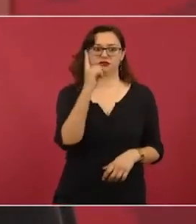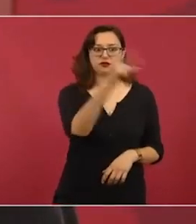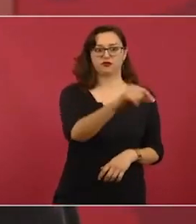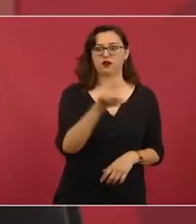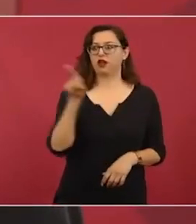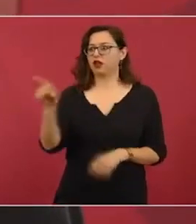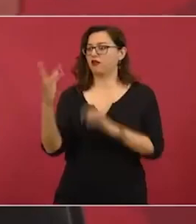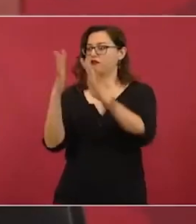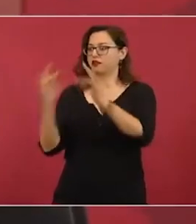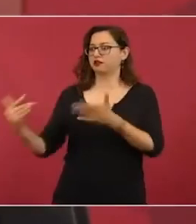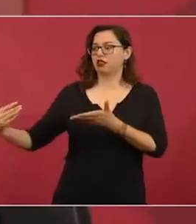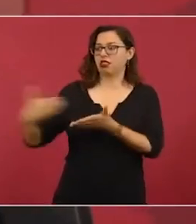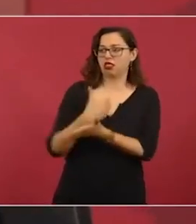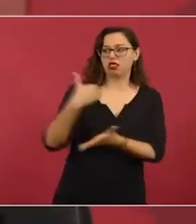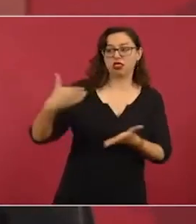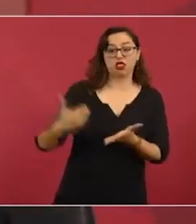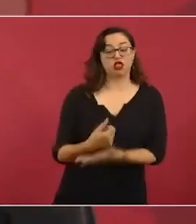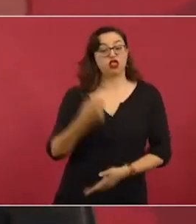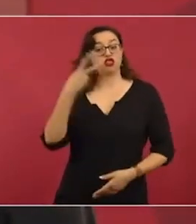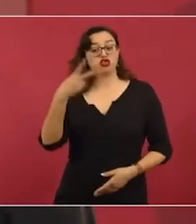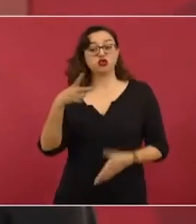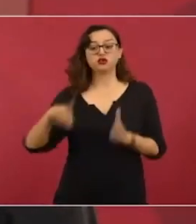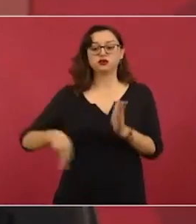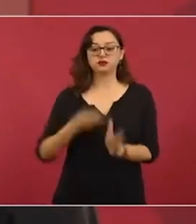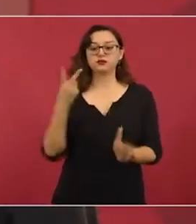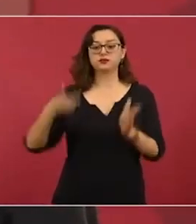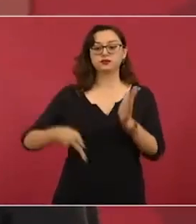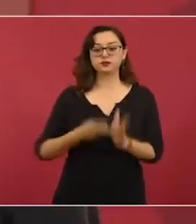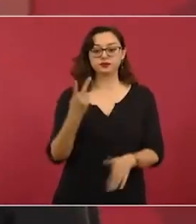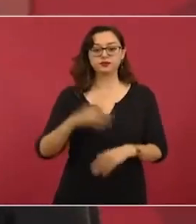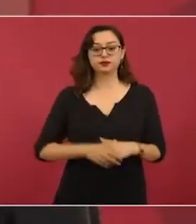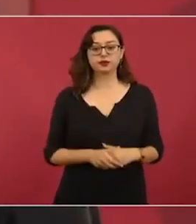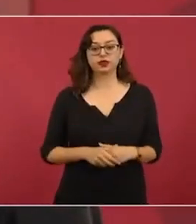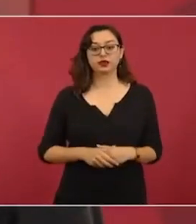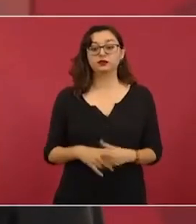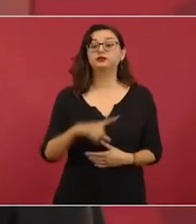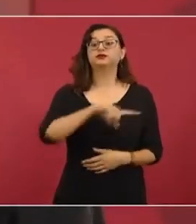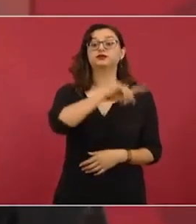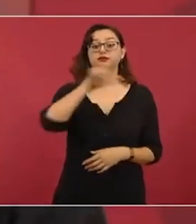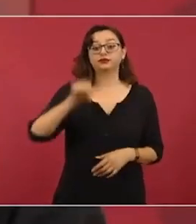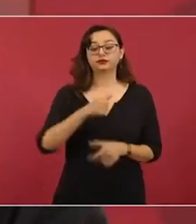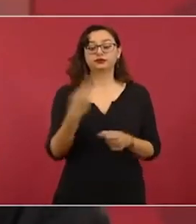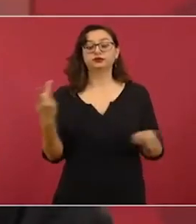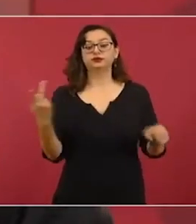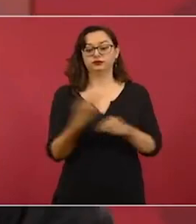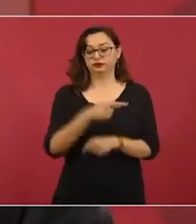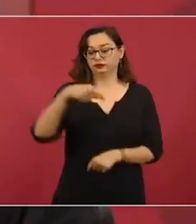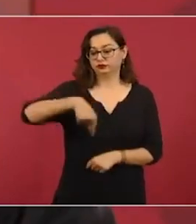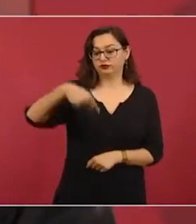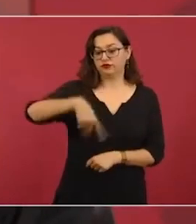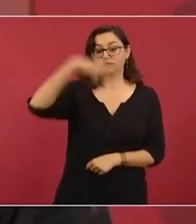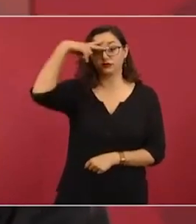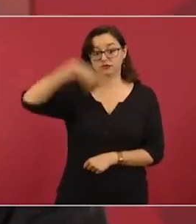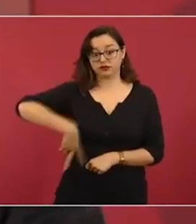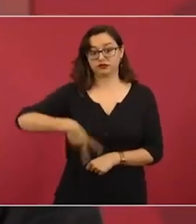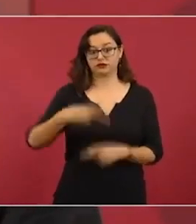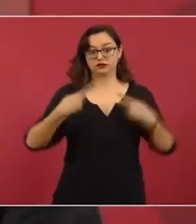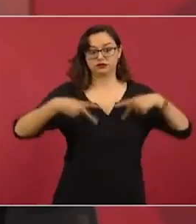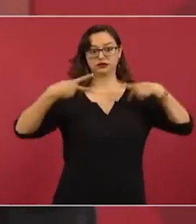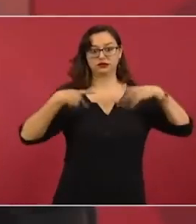Y luego fueron los conservadores de México a buscar a